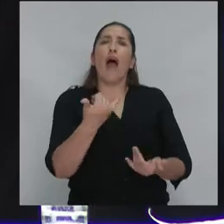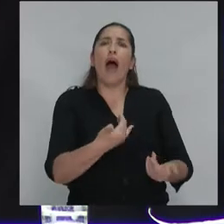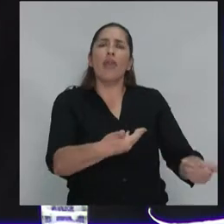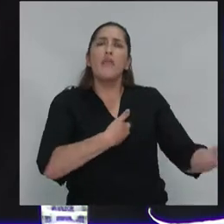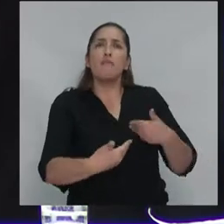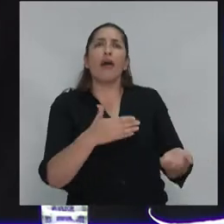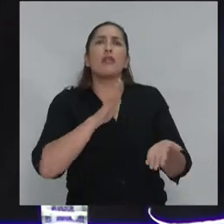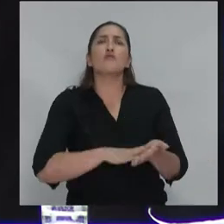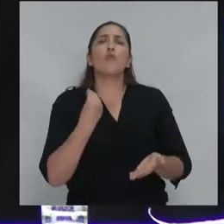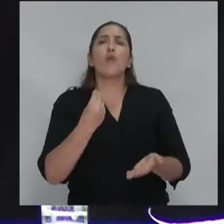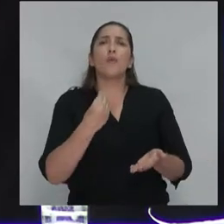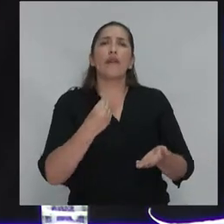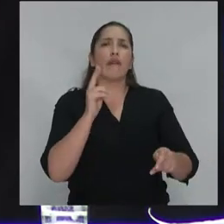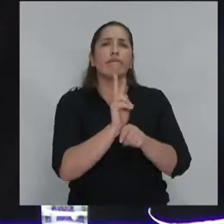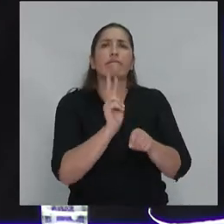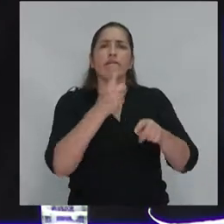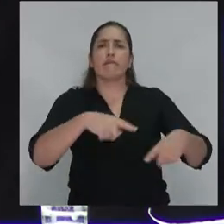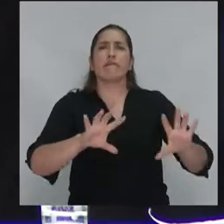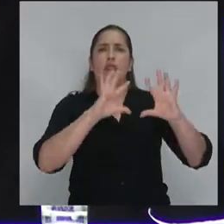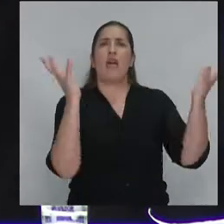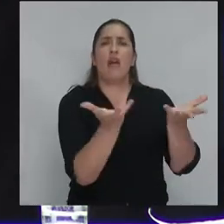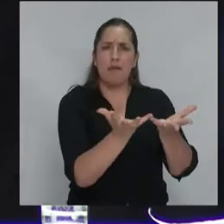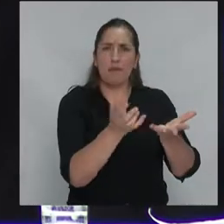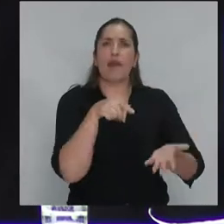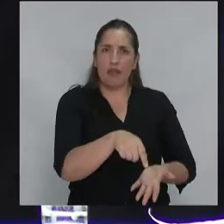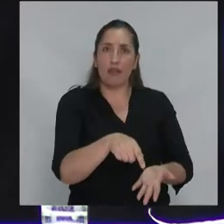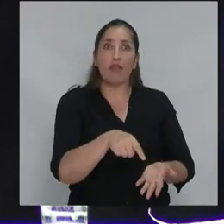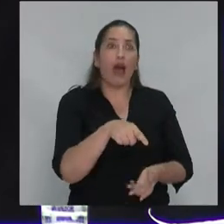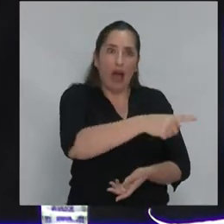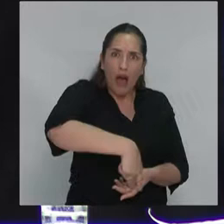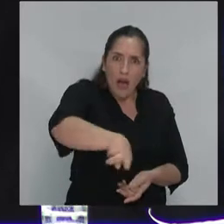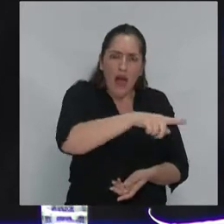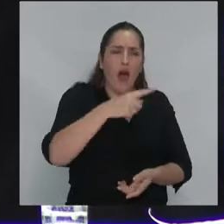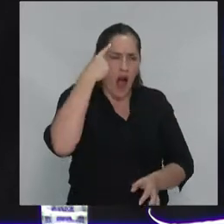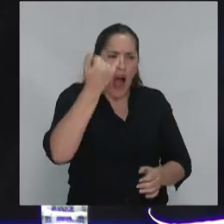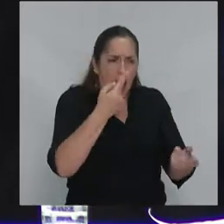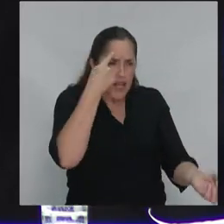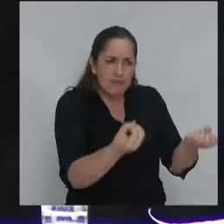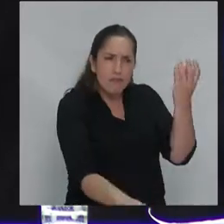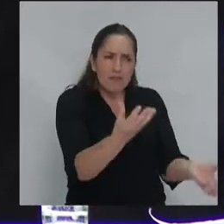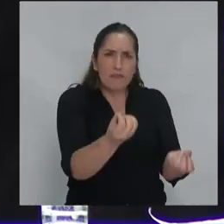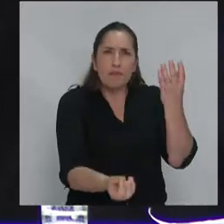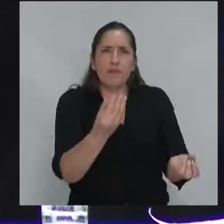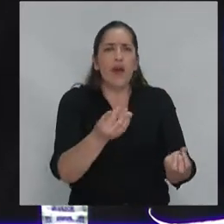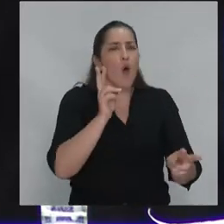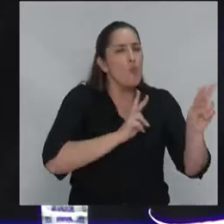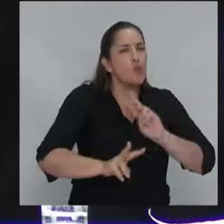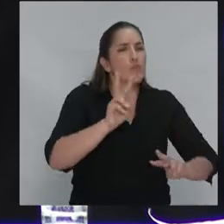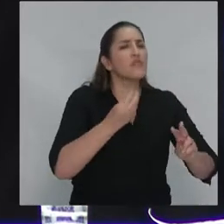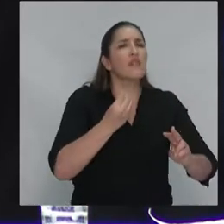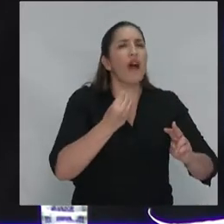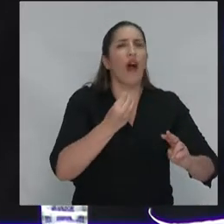entonces ese populismo de izquierda que estoy defendiendo es un populismo que construye un pueblo que va justamente dar